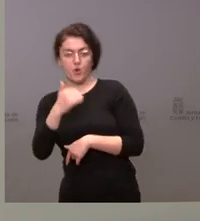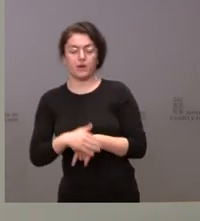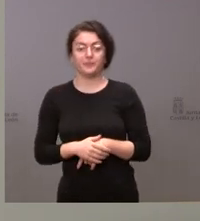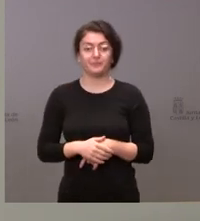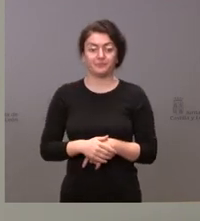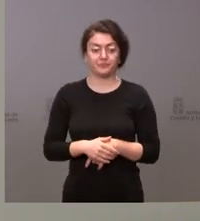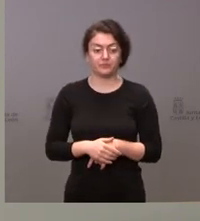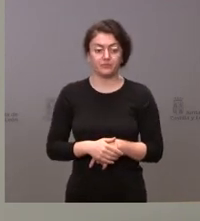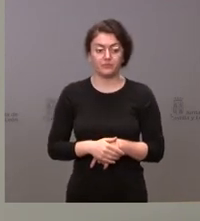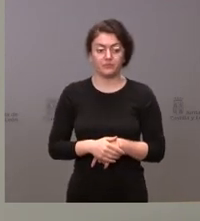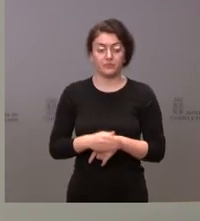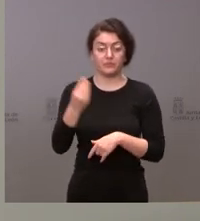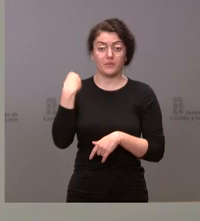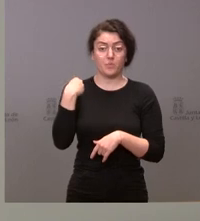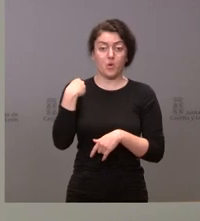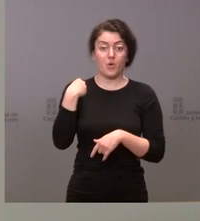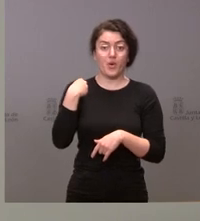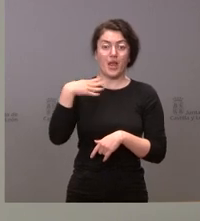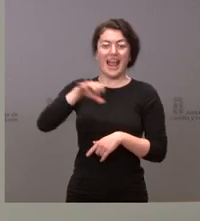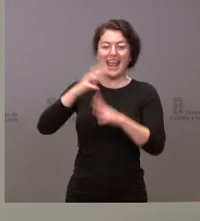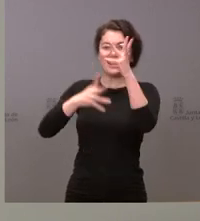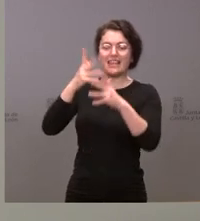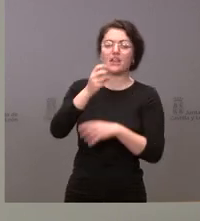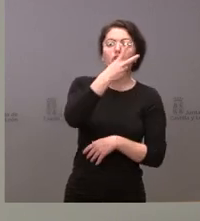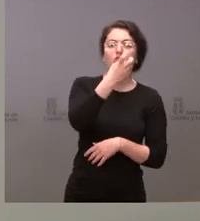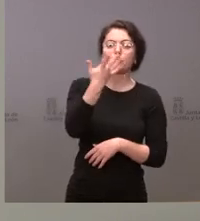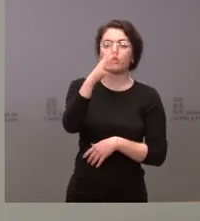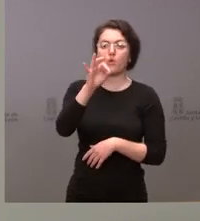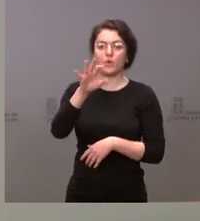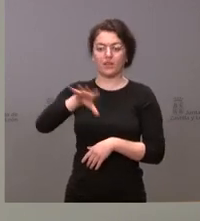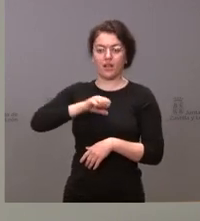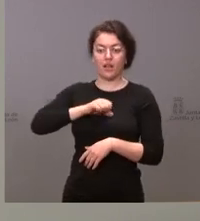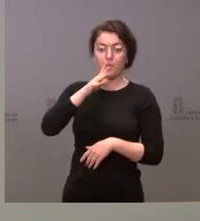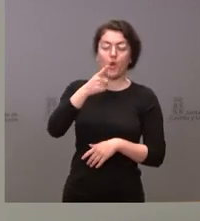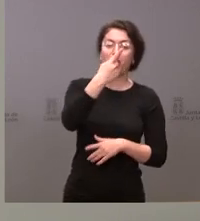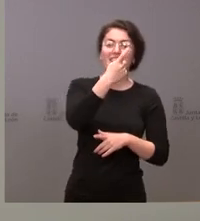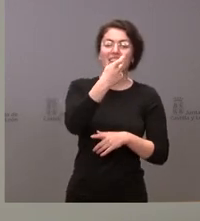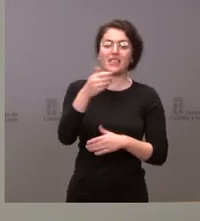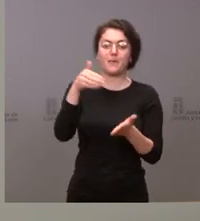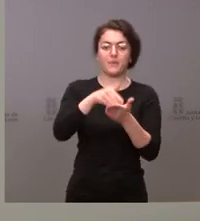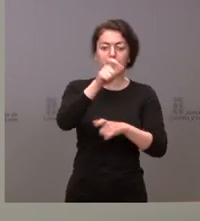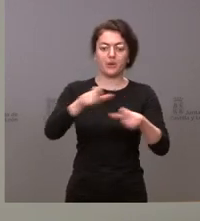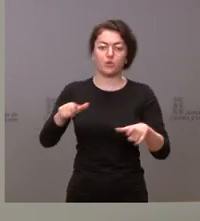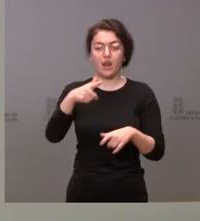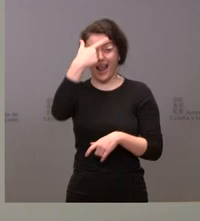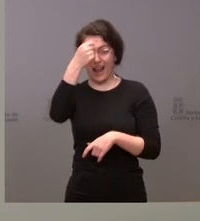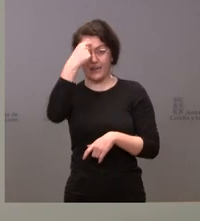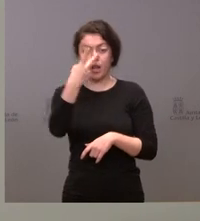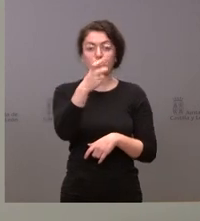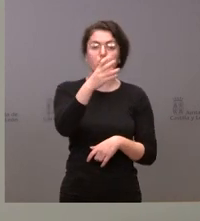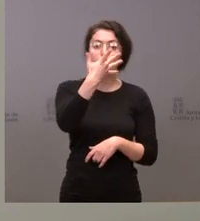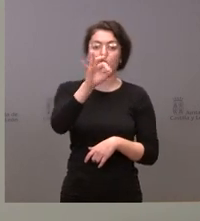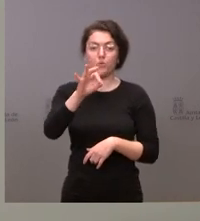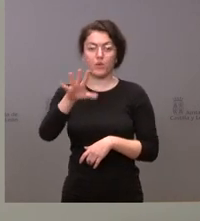a tener una incidencia este día por encima de los 250 casos por 100.000 habitantes, mientras que Ávila se encuentra por debajo de los 150 casos.